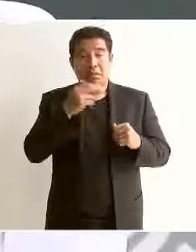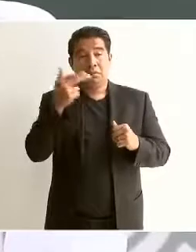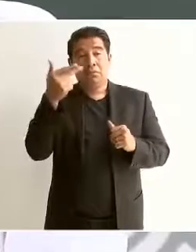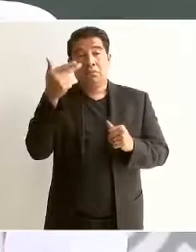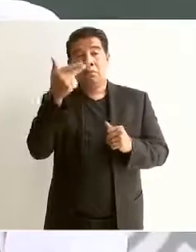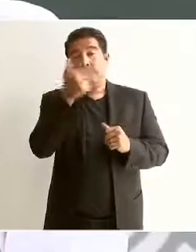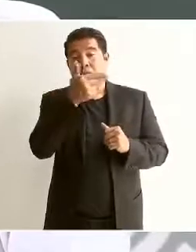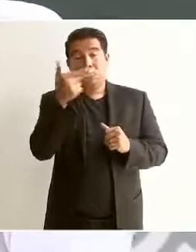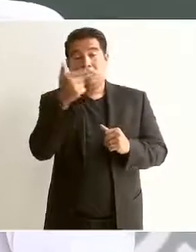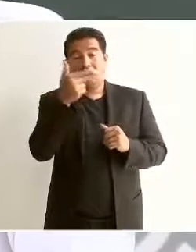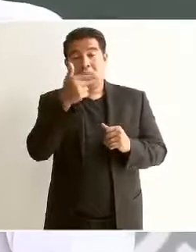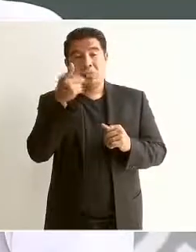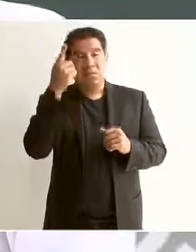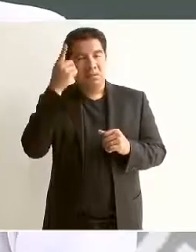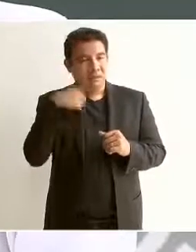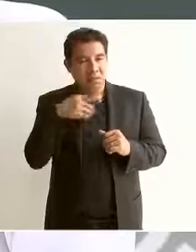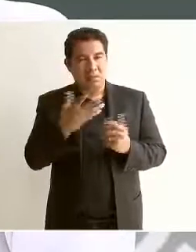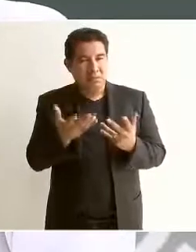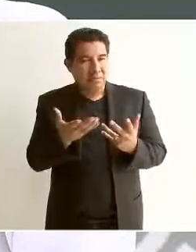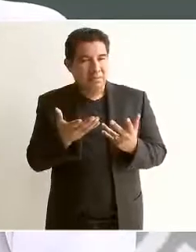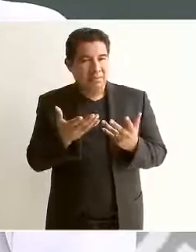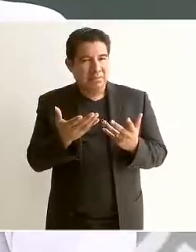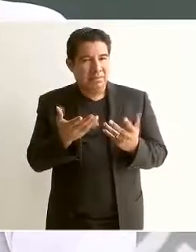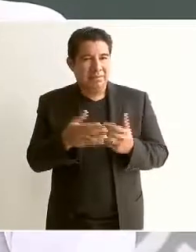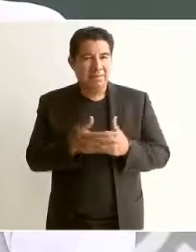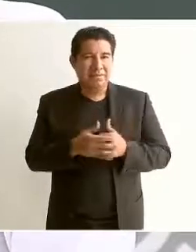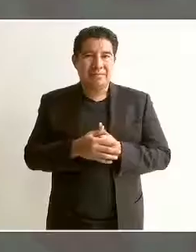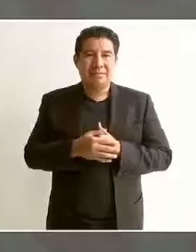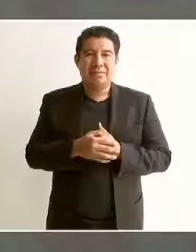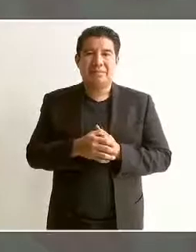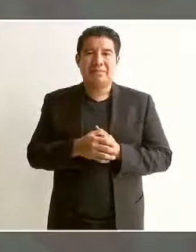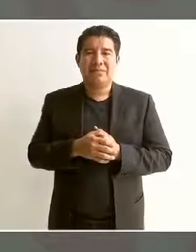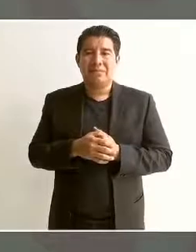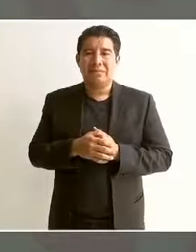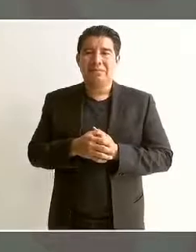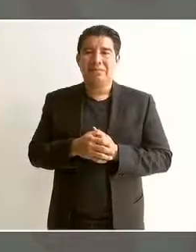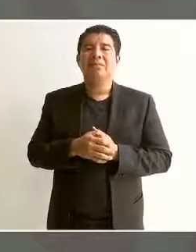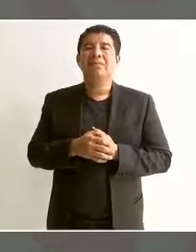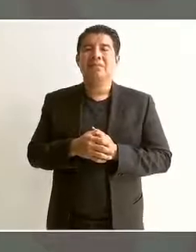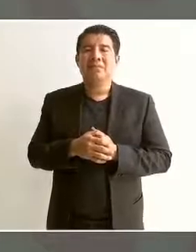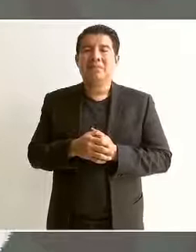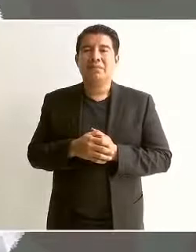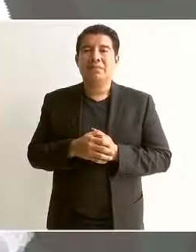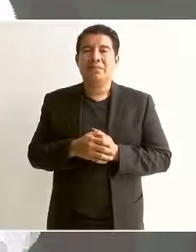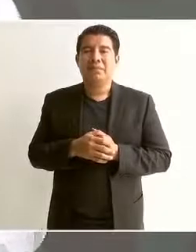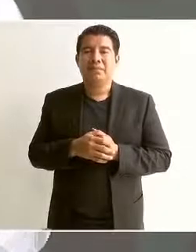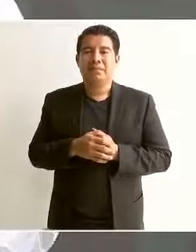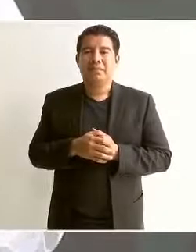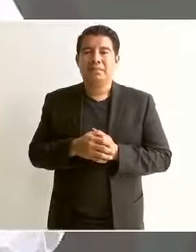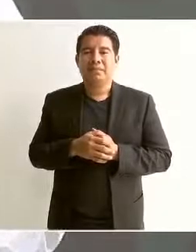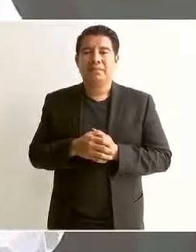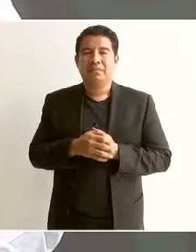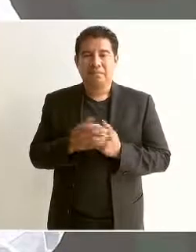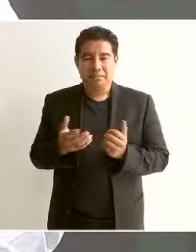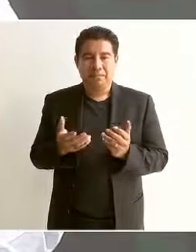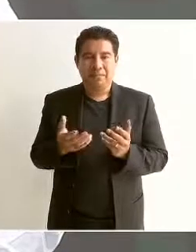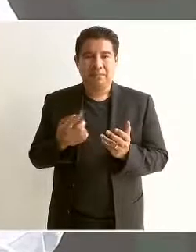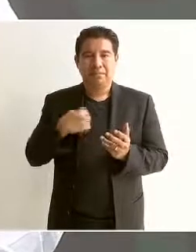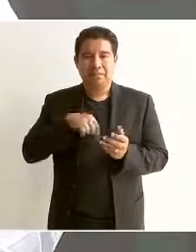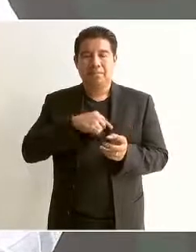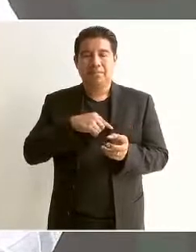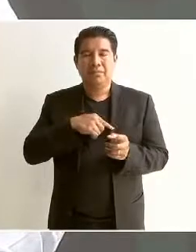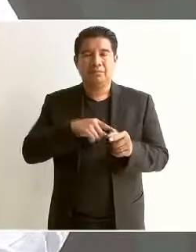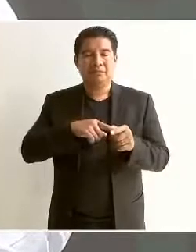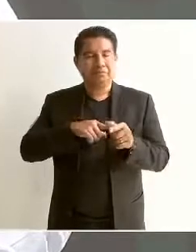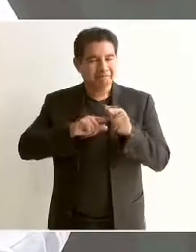dirigentes nylon por eso tenemos que seguir adelante